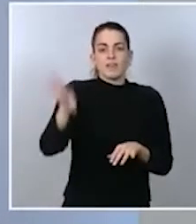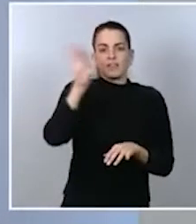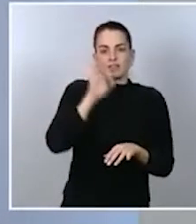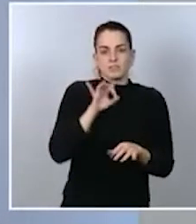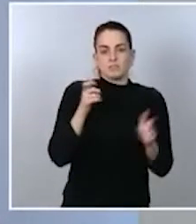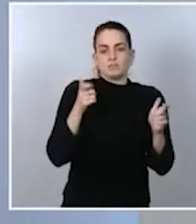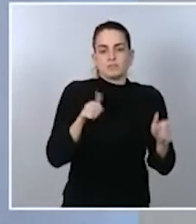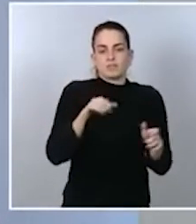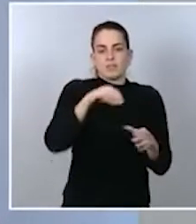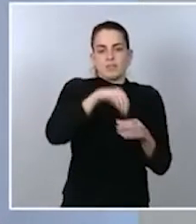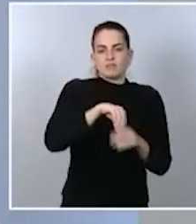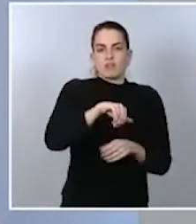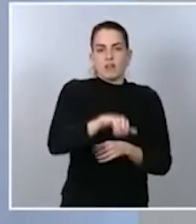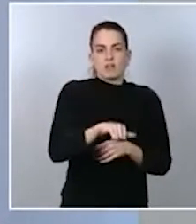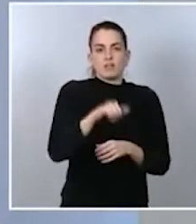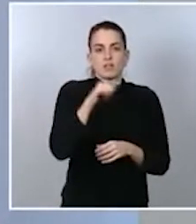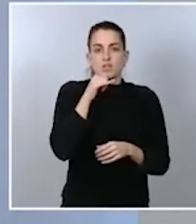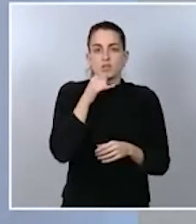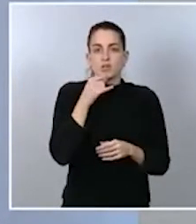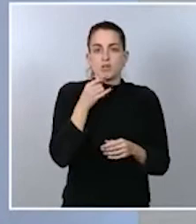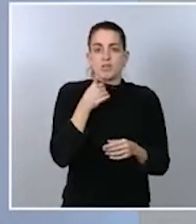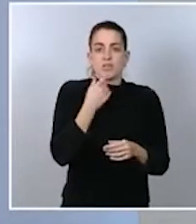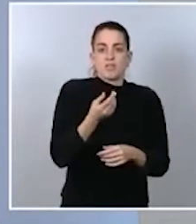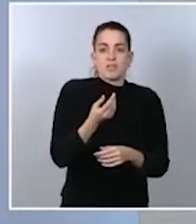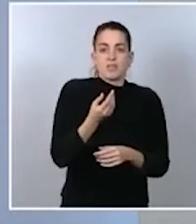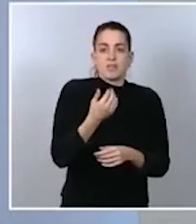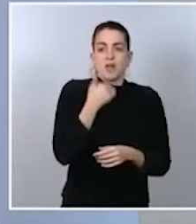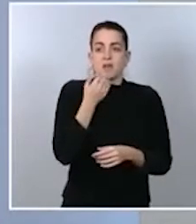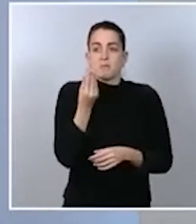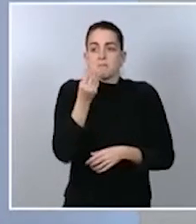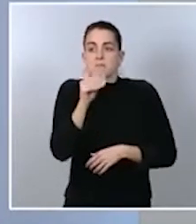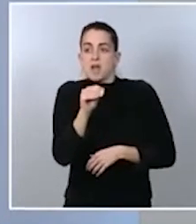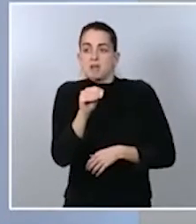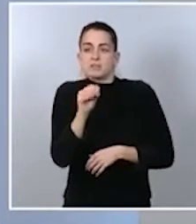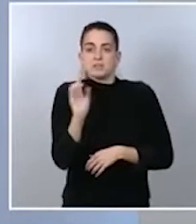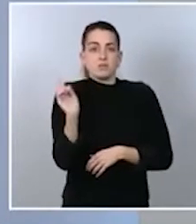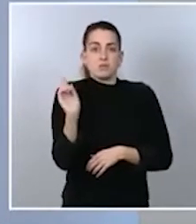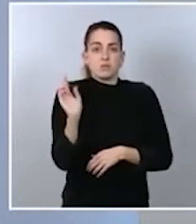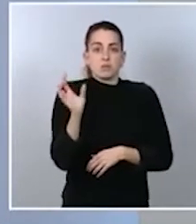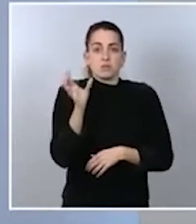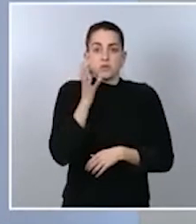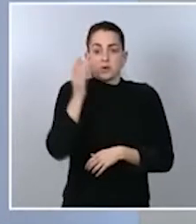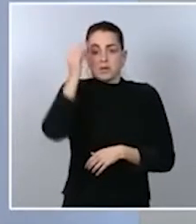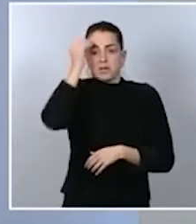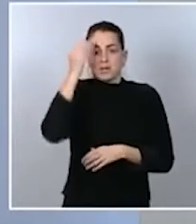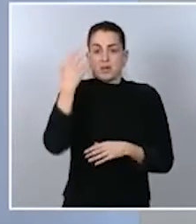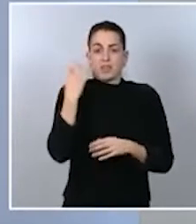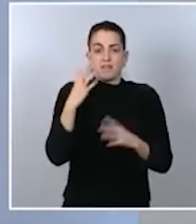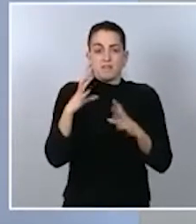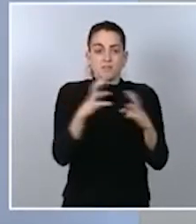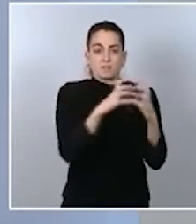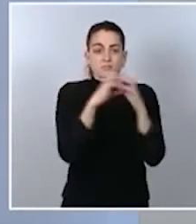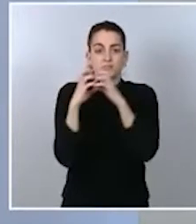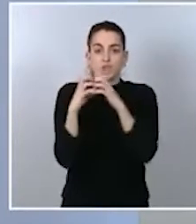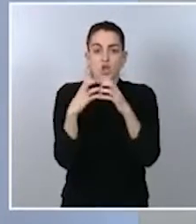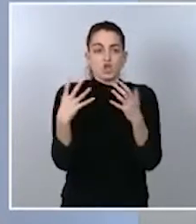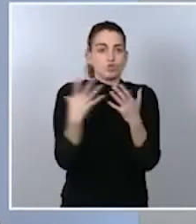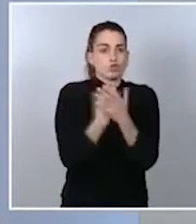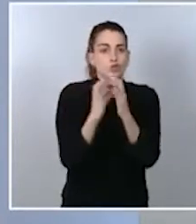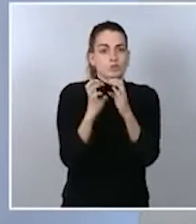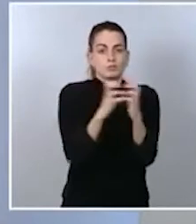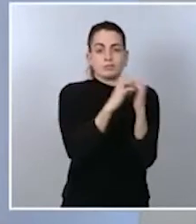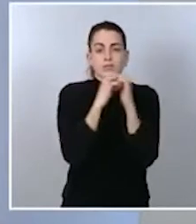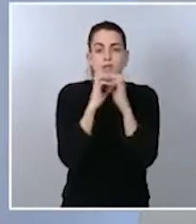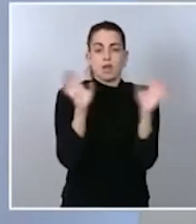a añadir ningún matiz. Es una decisión que tiene que ser tomada a mi juicio por consenso entre el gobierno y los partidos. Hay un espacio de decisión